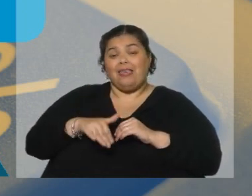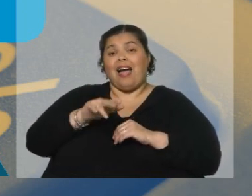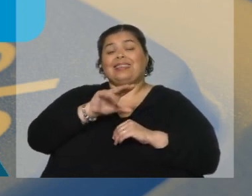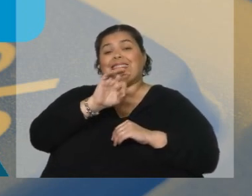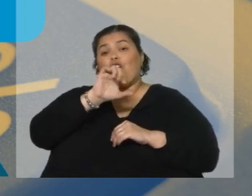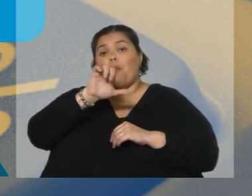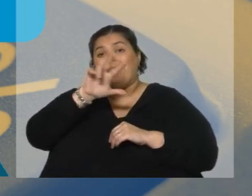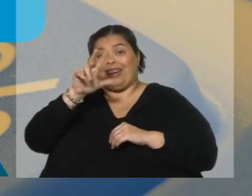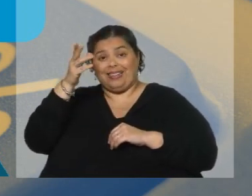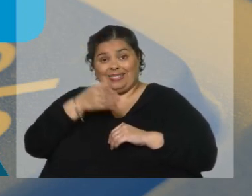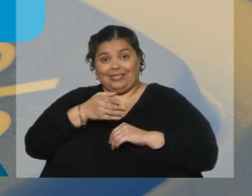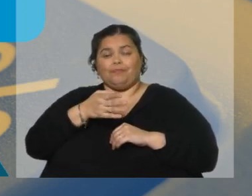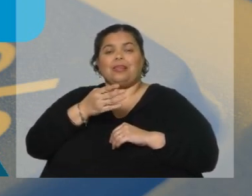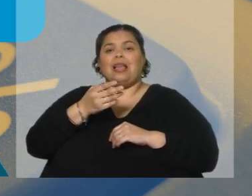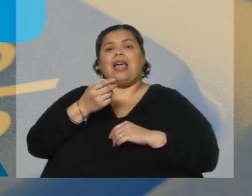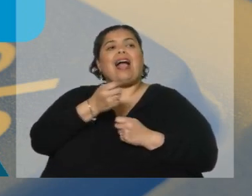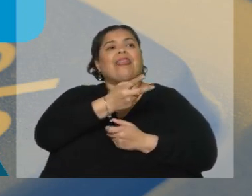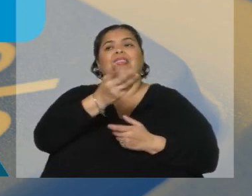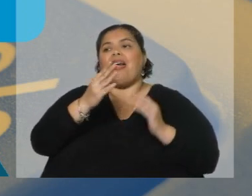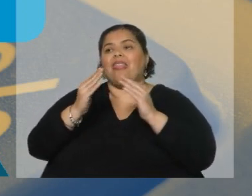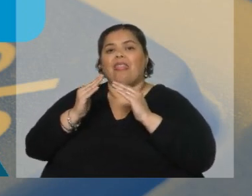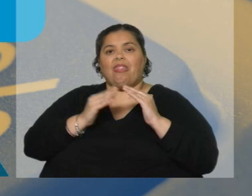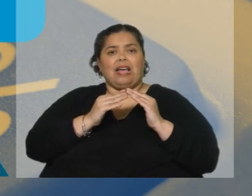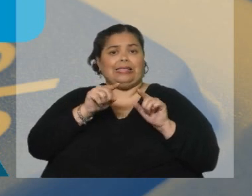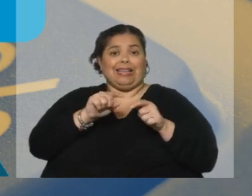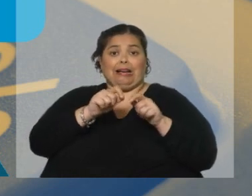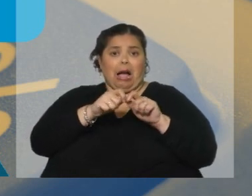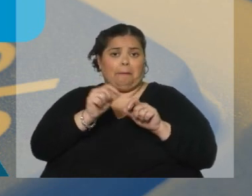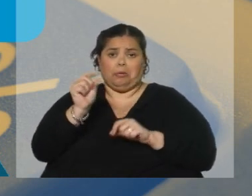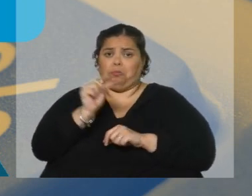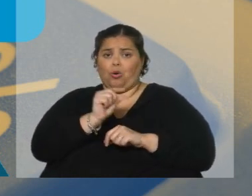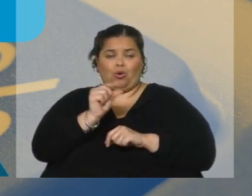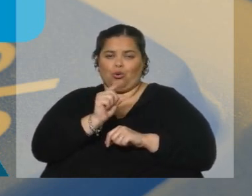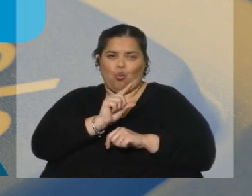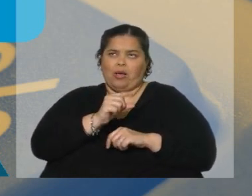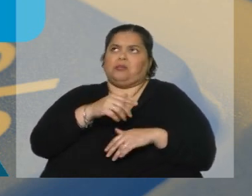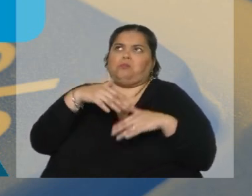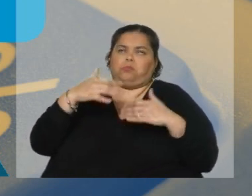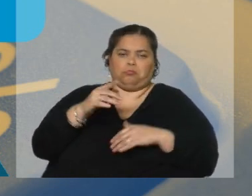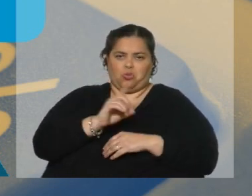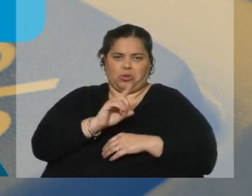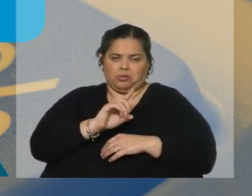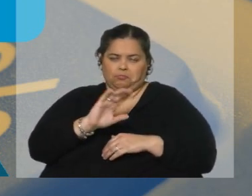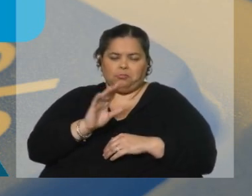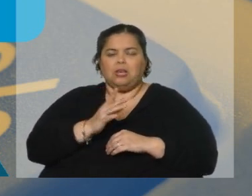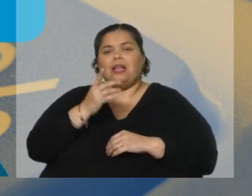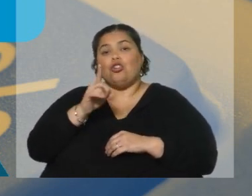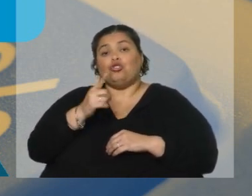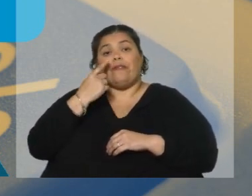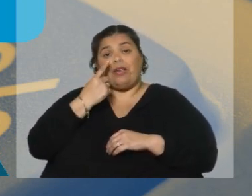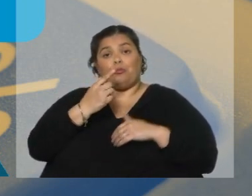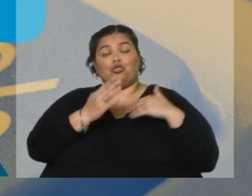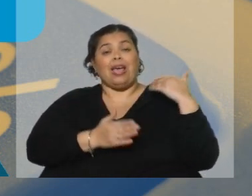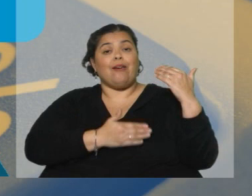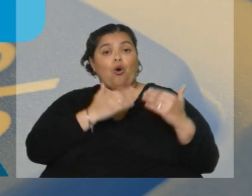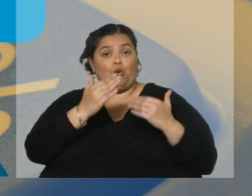disponible para alquilar en un año es un cambio muy poco significativo. Como vemos, hay una evolución que